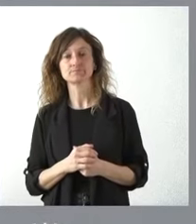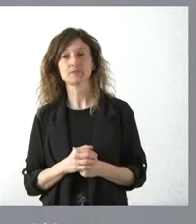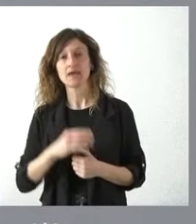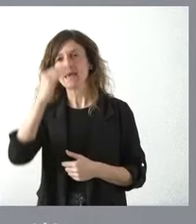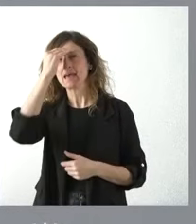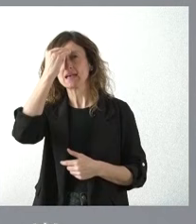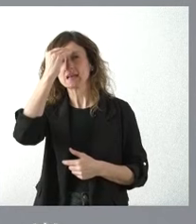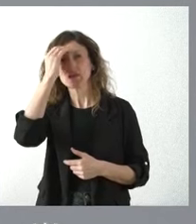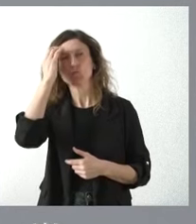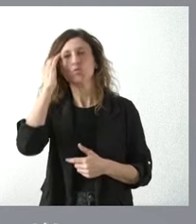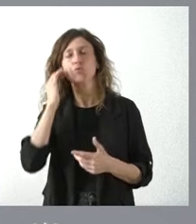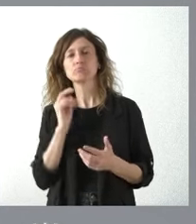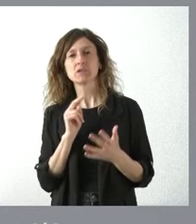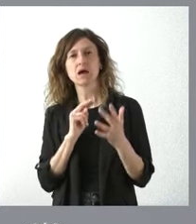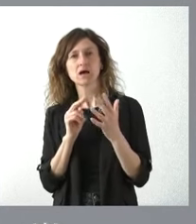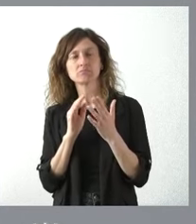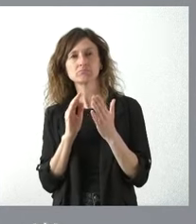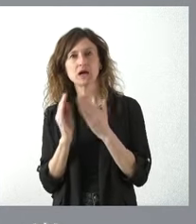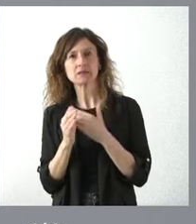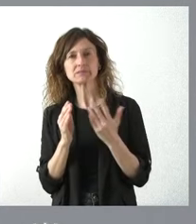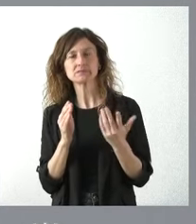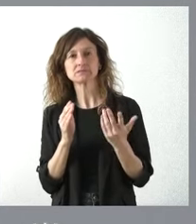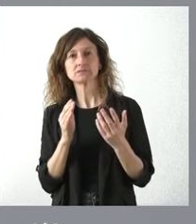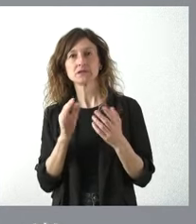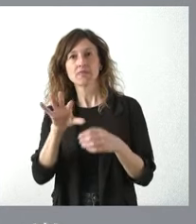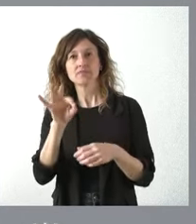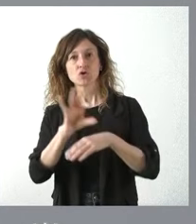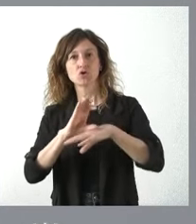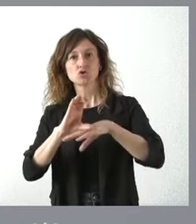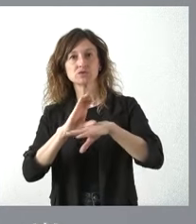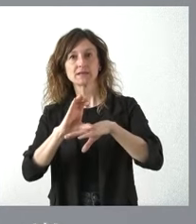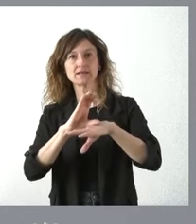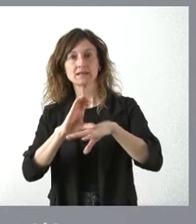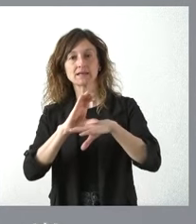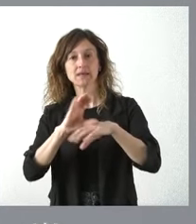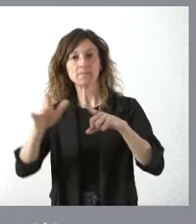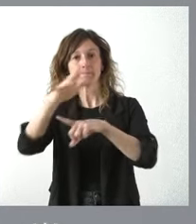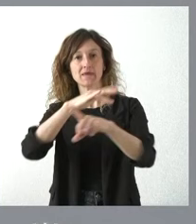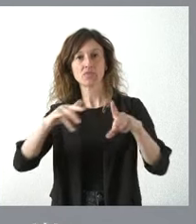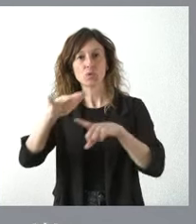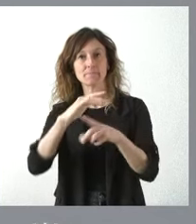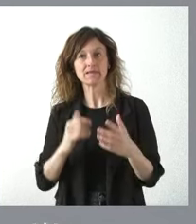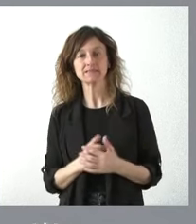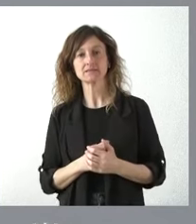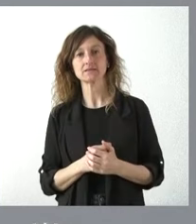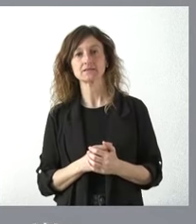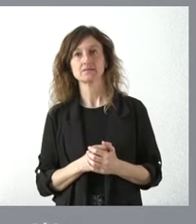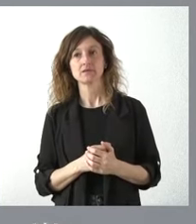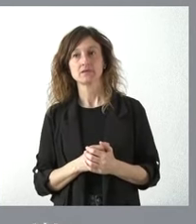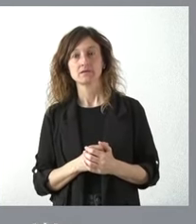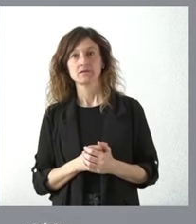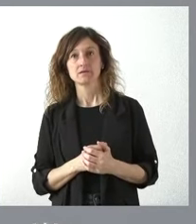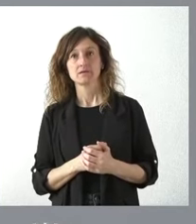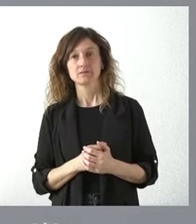que fue a través de una decisión de la Consejería de Medio Ambiente que tenía forma de instrucción